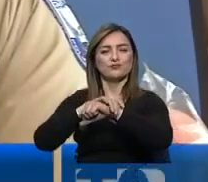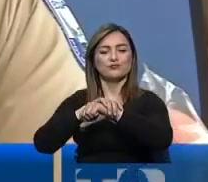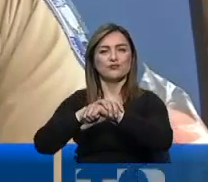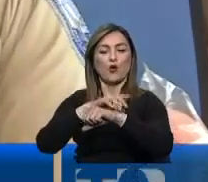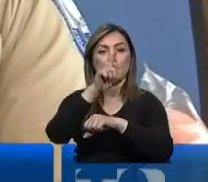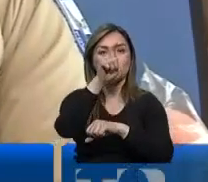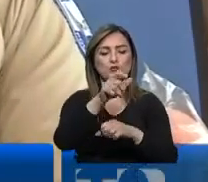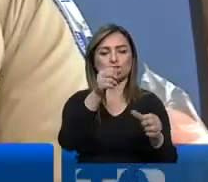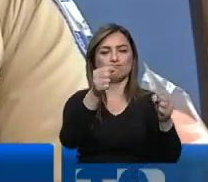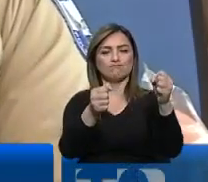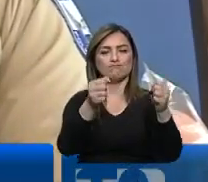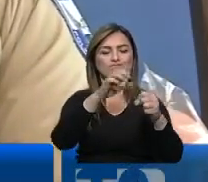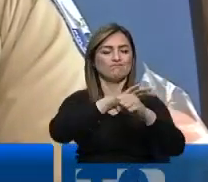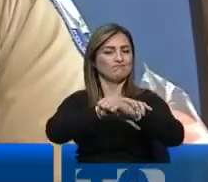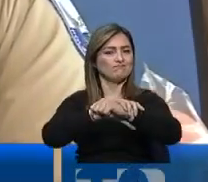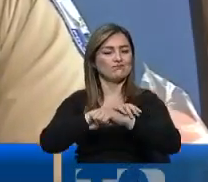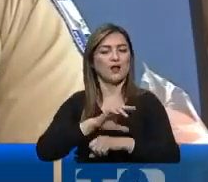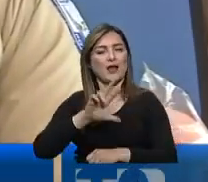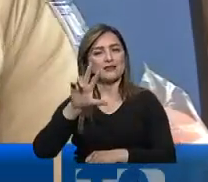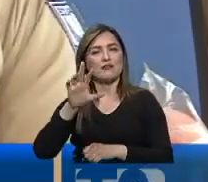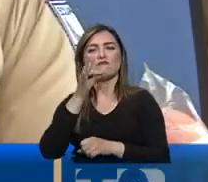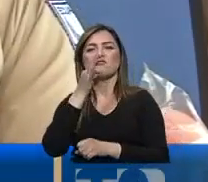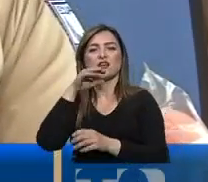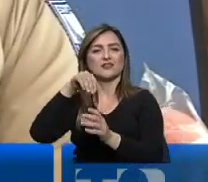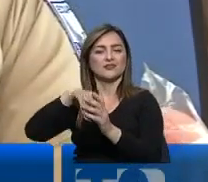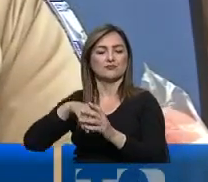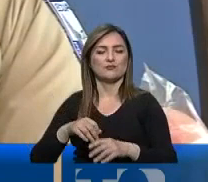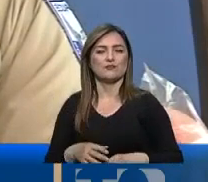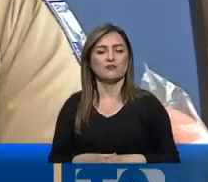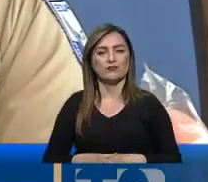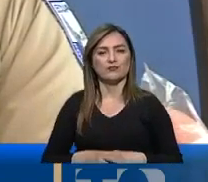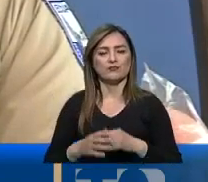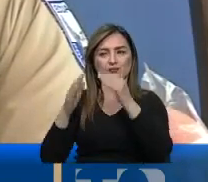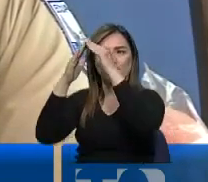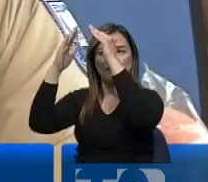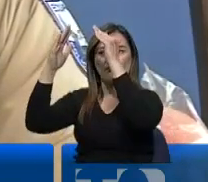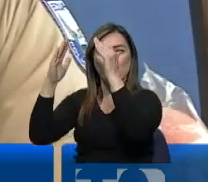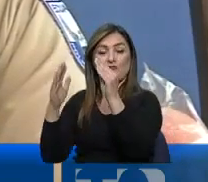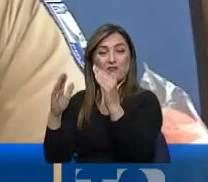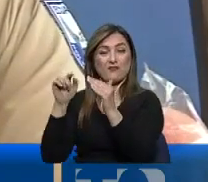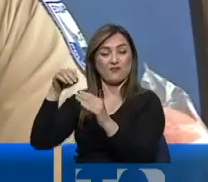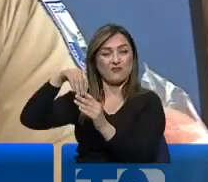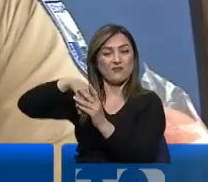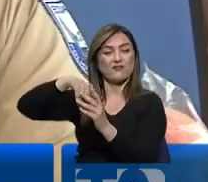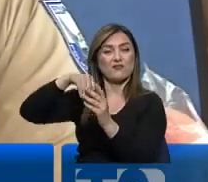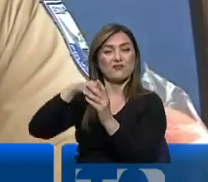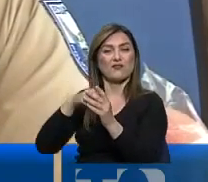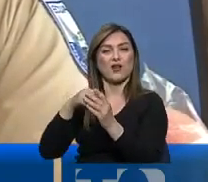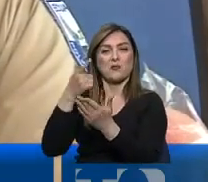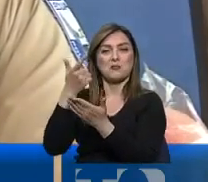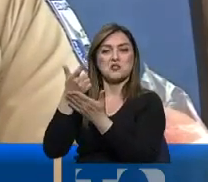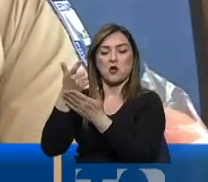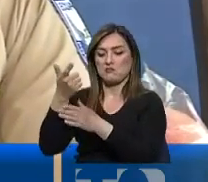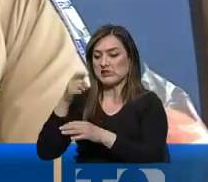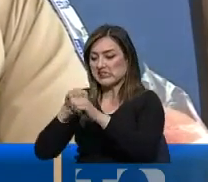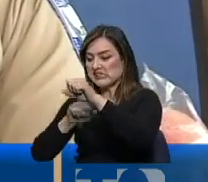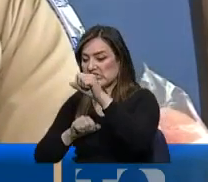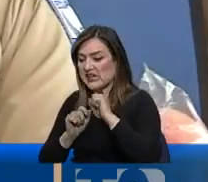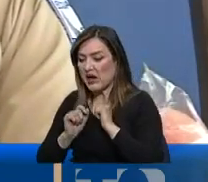uno en el vehículo y los tres en la finca. Y al interior del domicilio, en la urbanización, encontramos una pistola